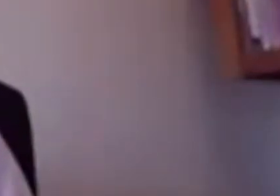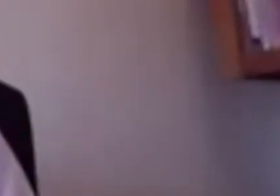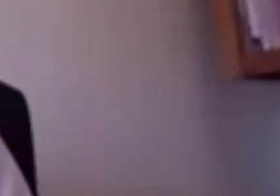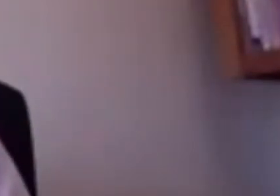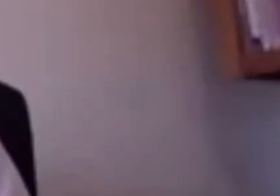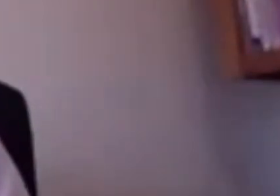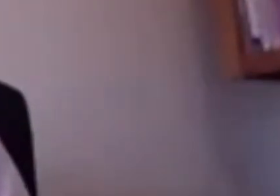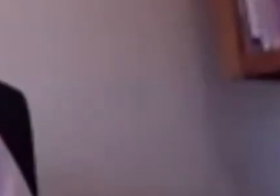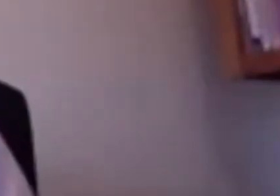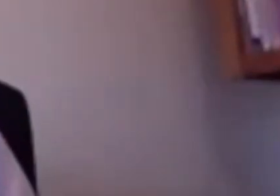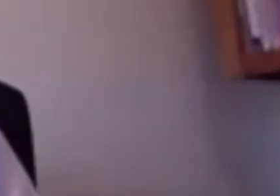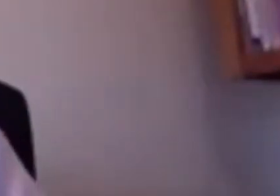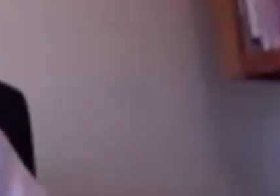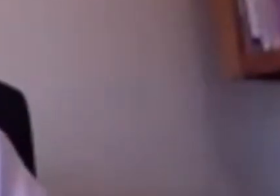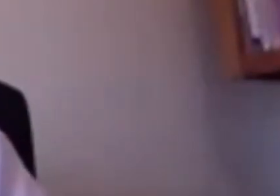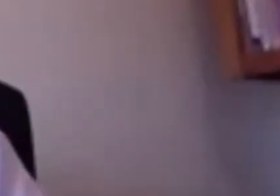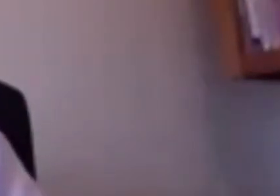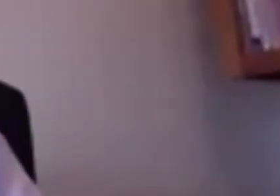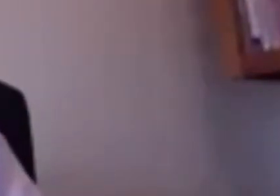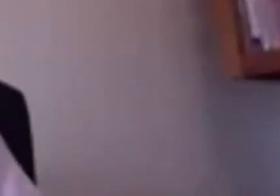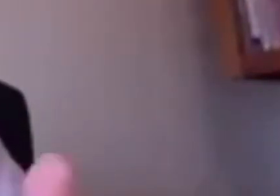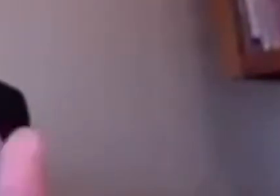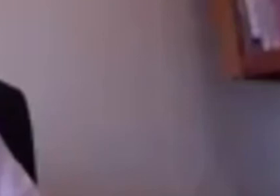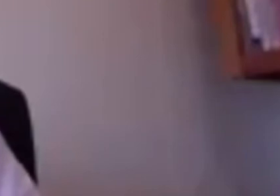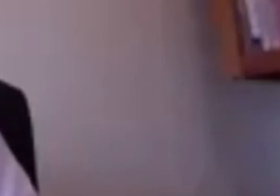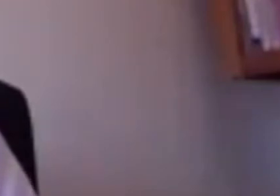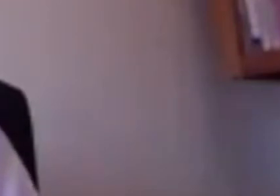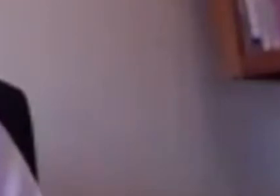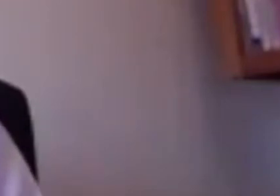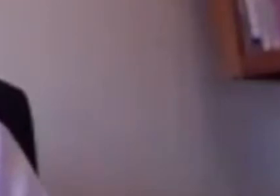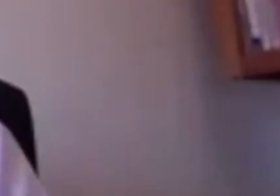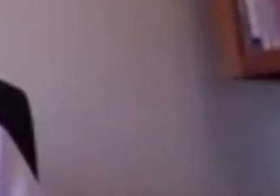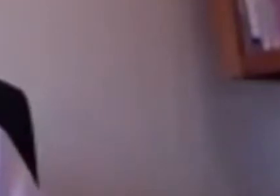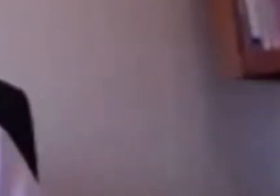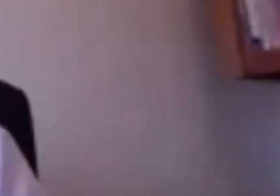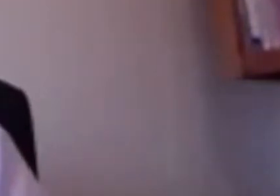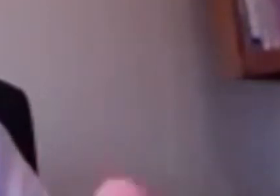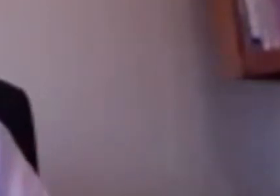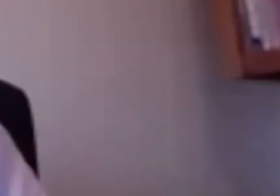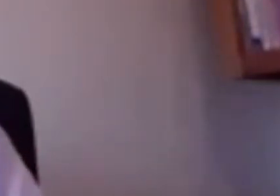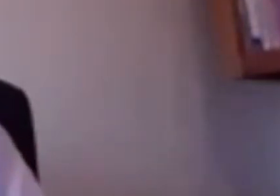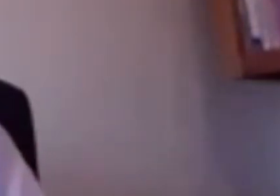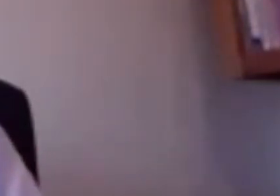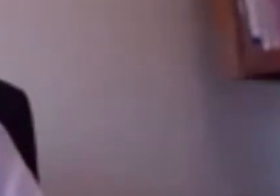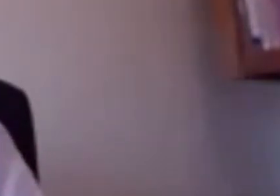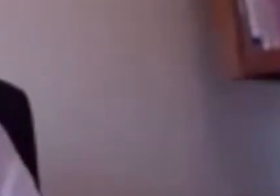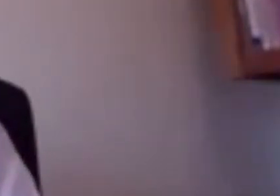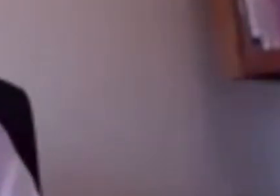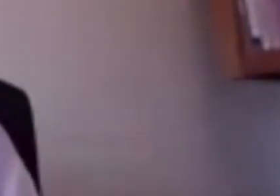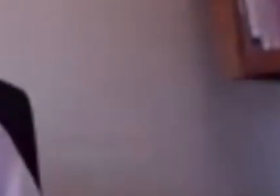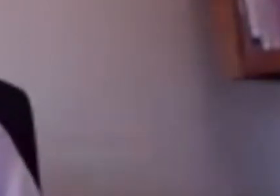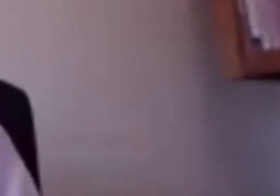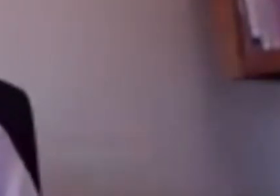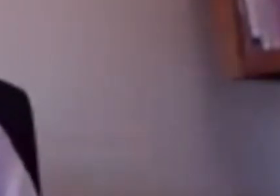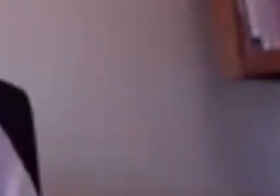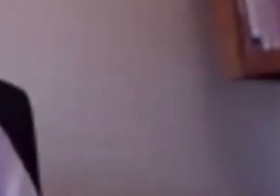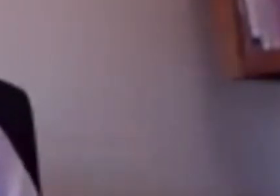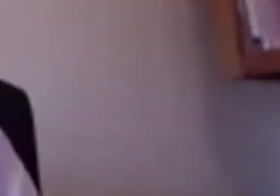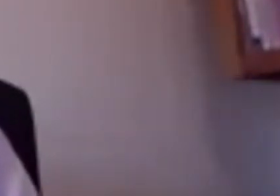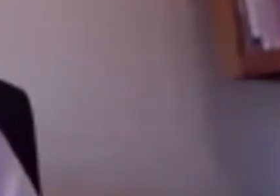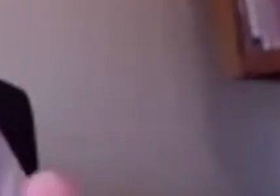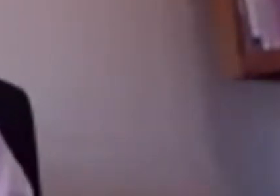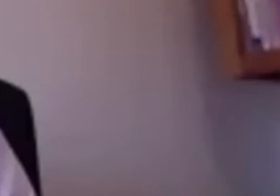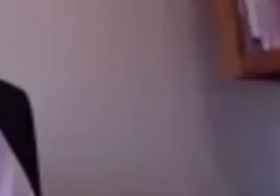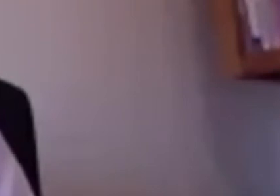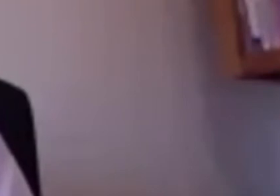ya una perspectiva además en el tiempo porque la han estado midiendo en distintos momentos